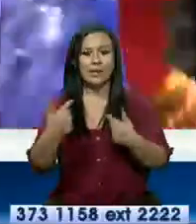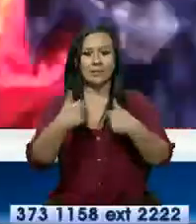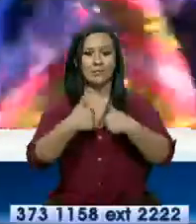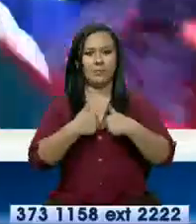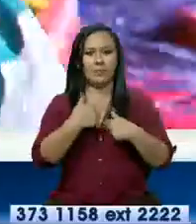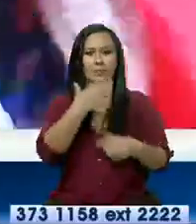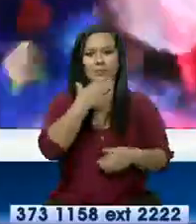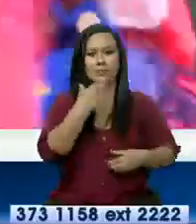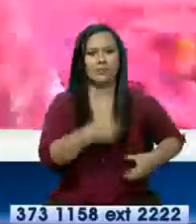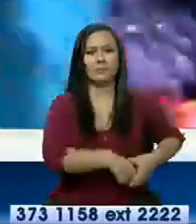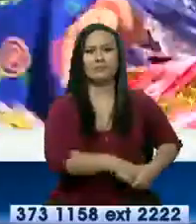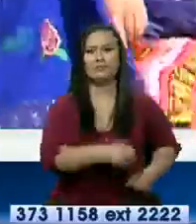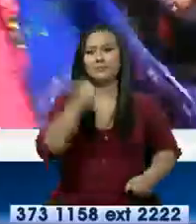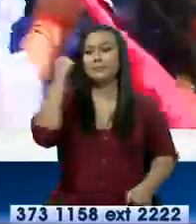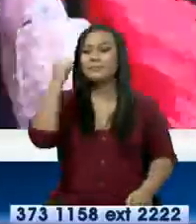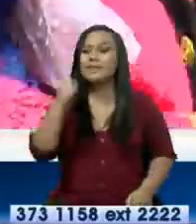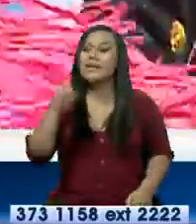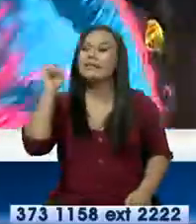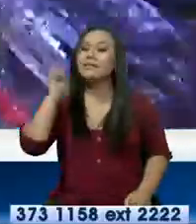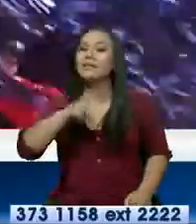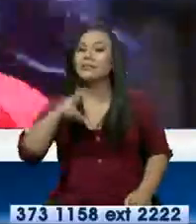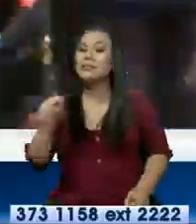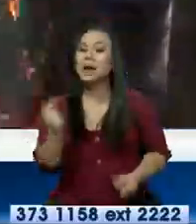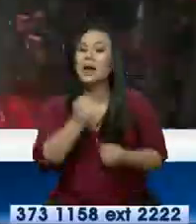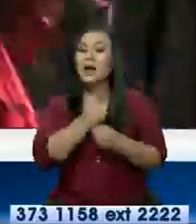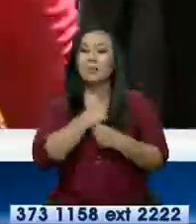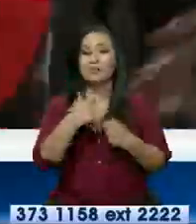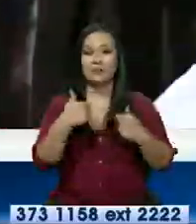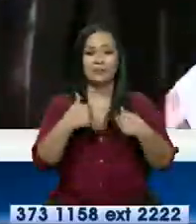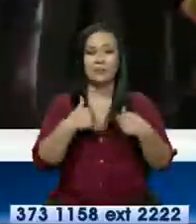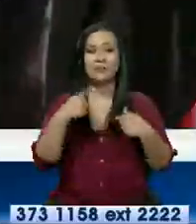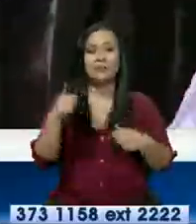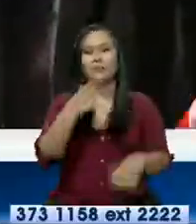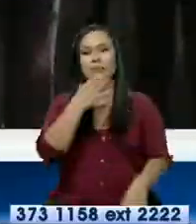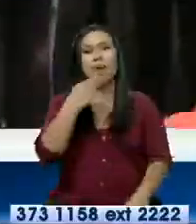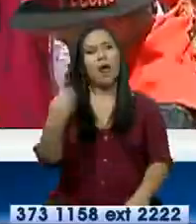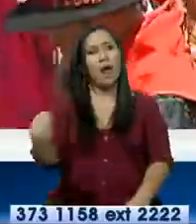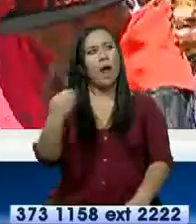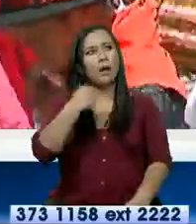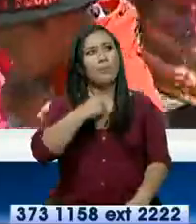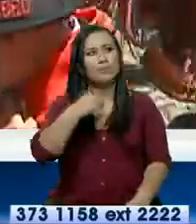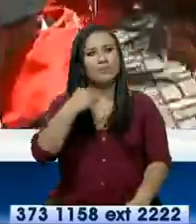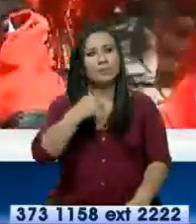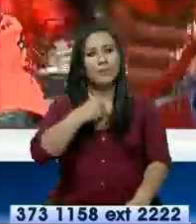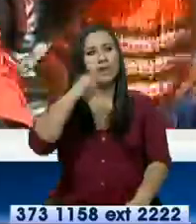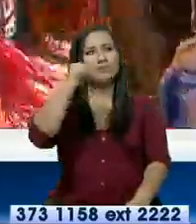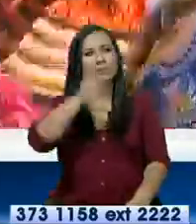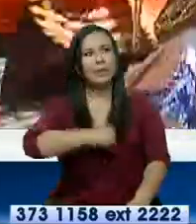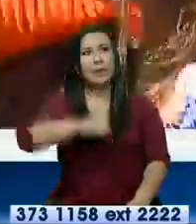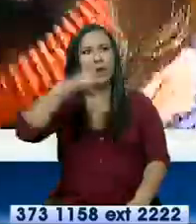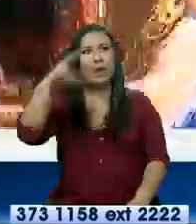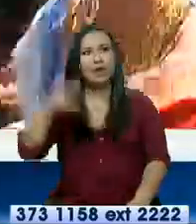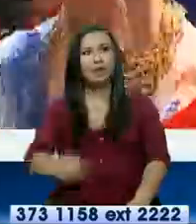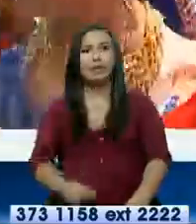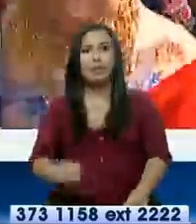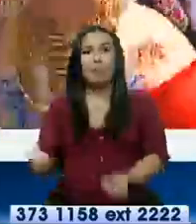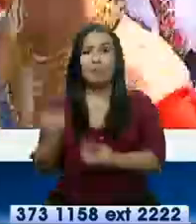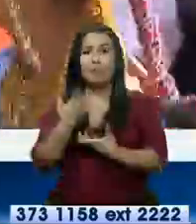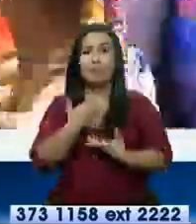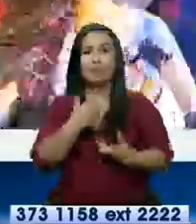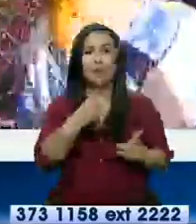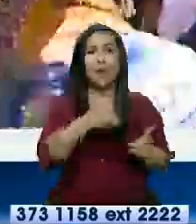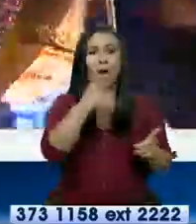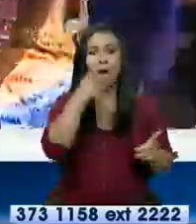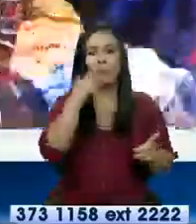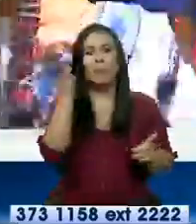puñal en el pecho, cuyayay. Que te costaba confesarme, cuyayay. Ay, Juan Brito,